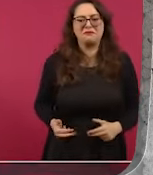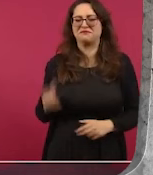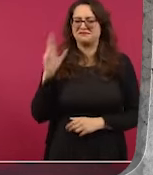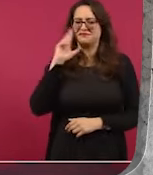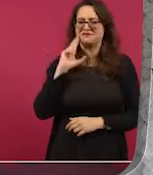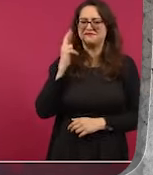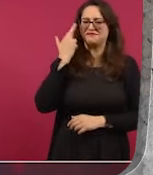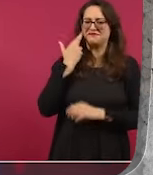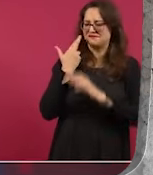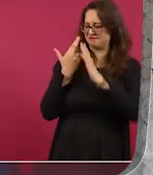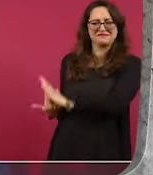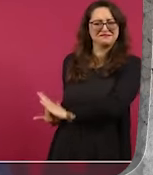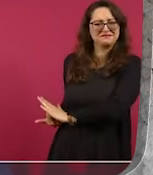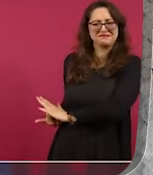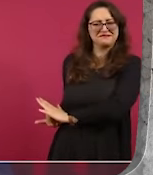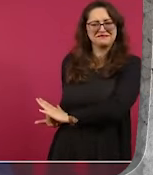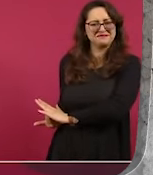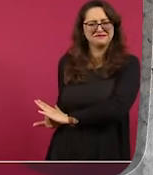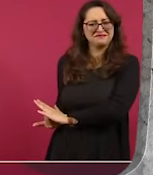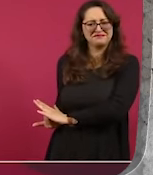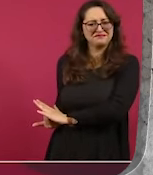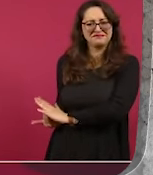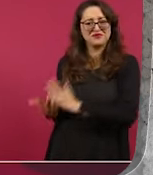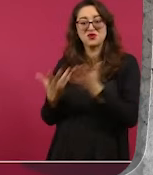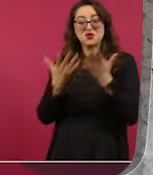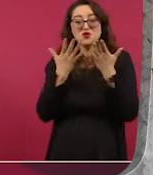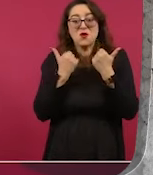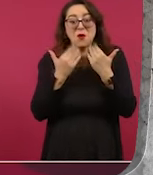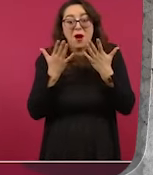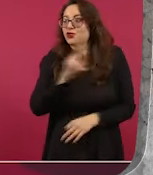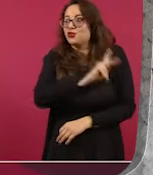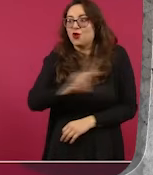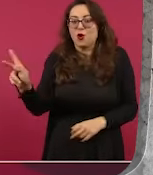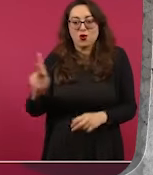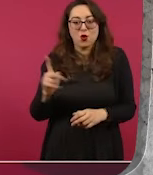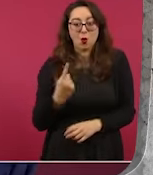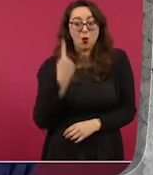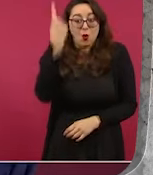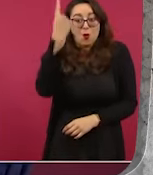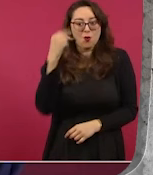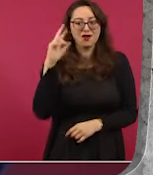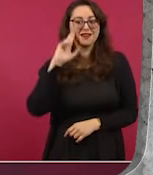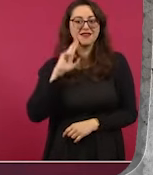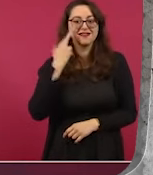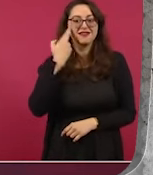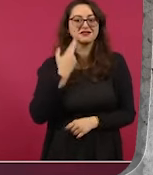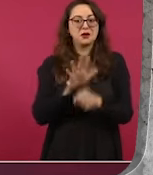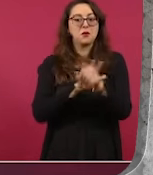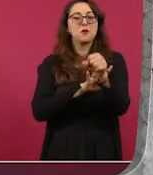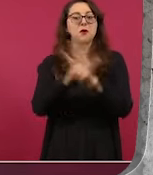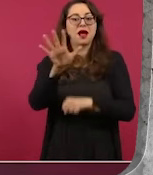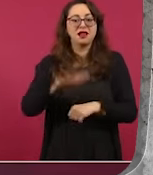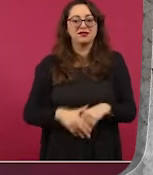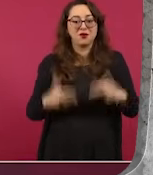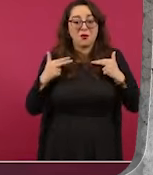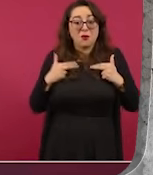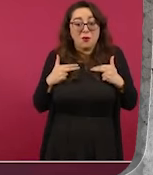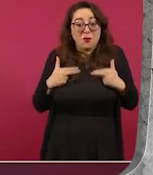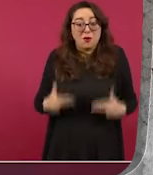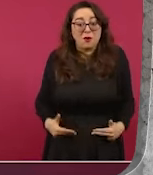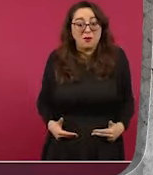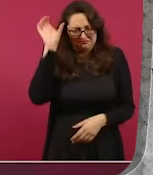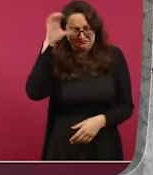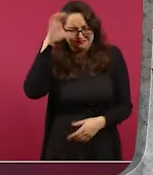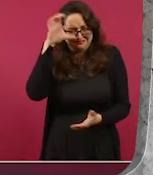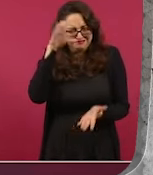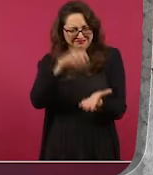no hay razas, eso está demostrado científicamente. Y otra cosa que está demostrada científicamente